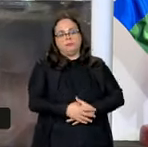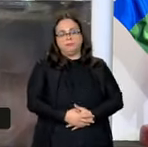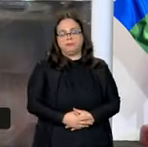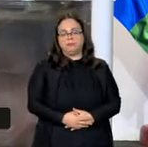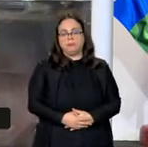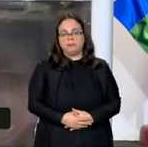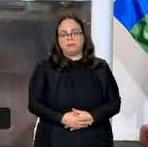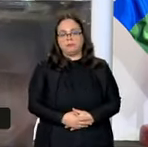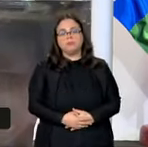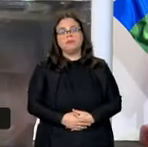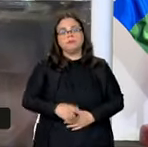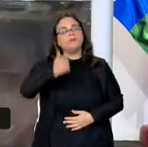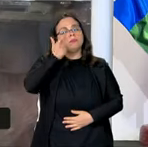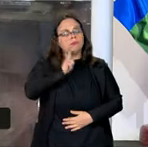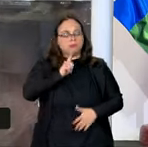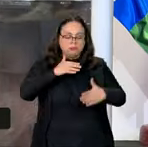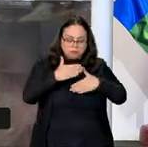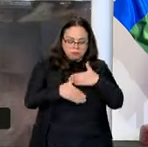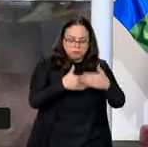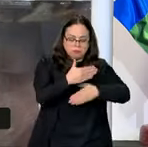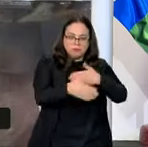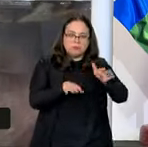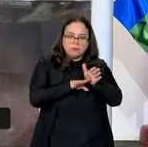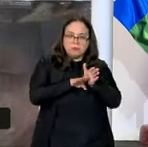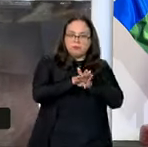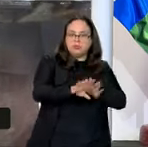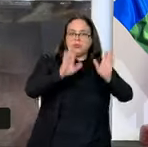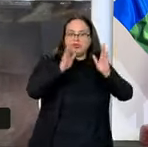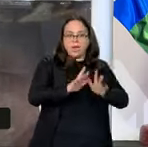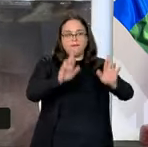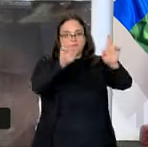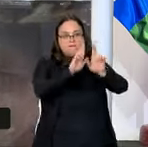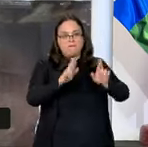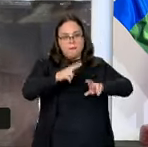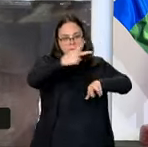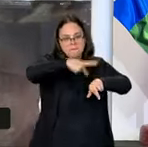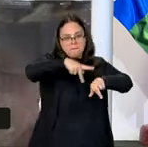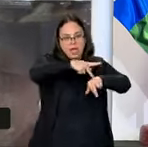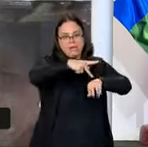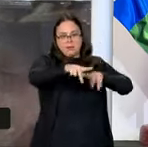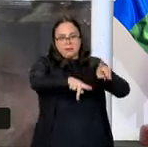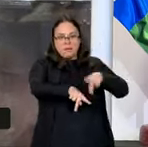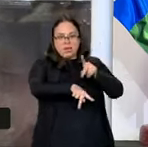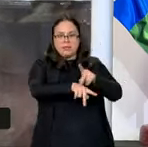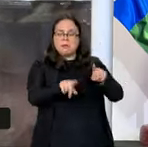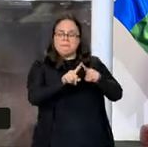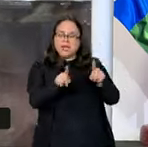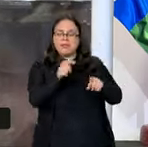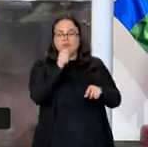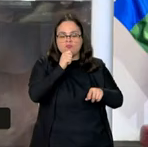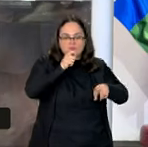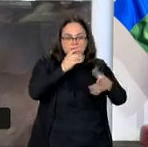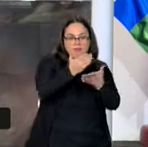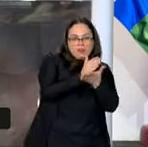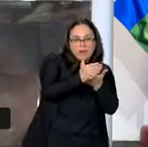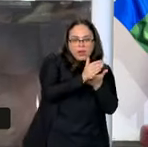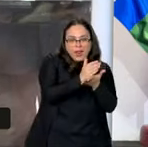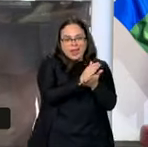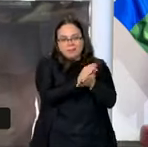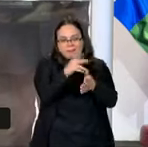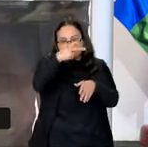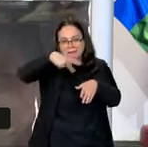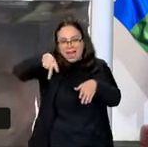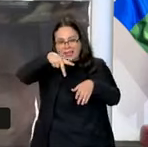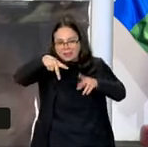es que necesitamos tanto. Nosotros ya avanzamos en muchas relaciones en nuestros países, pero la integração física es la que